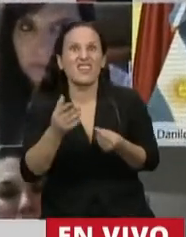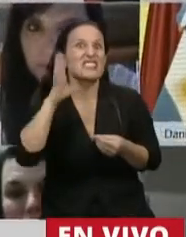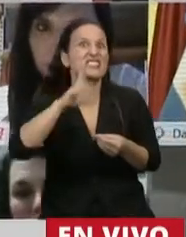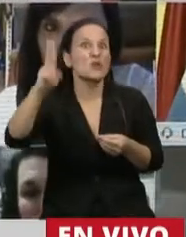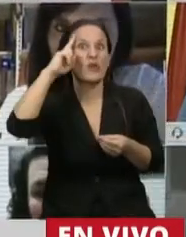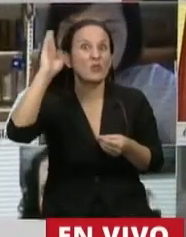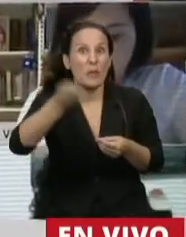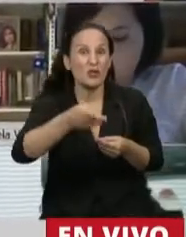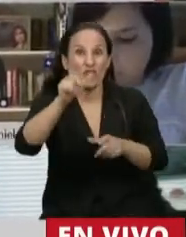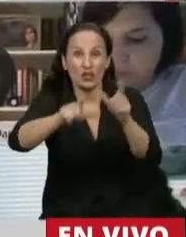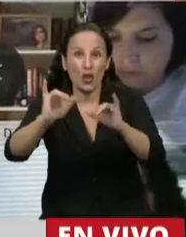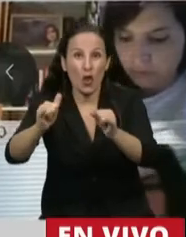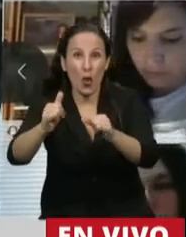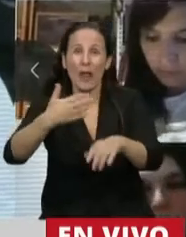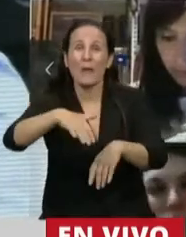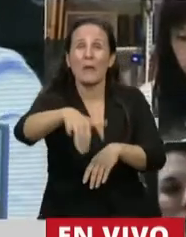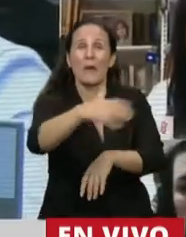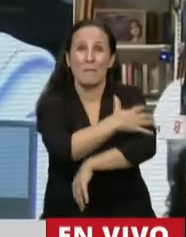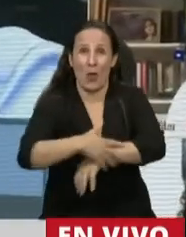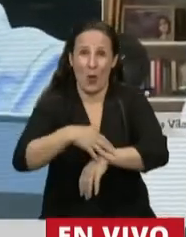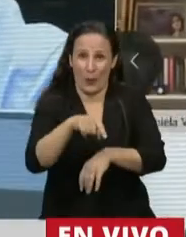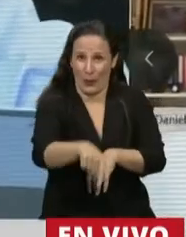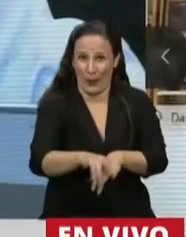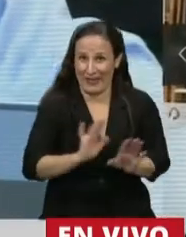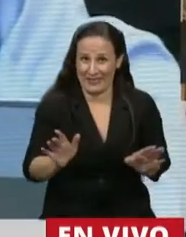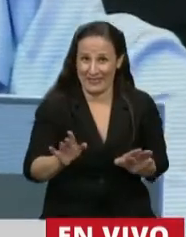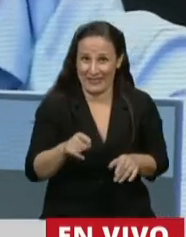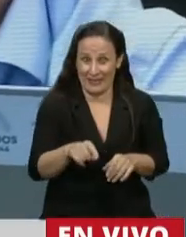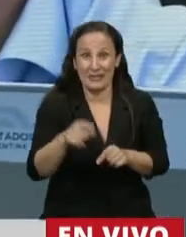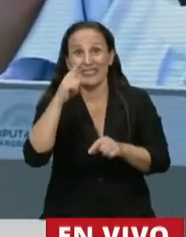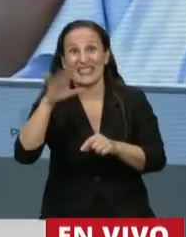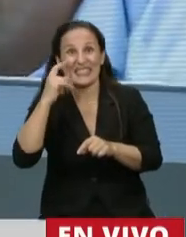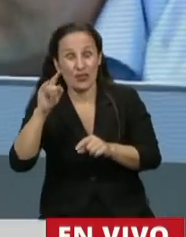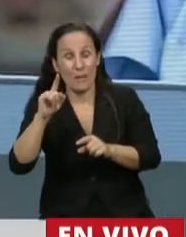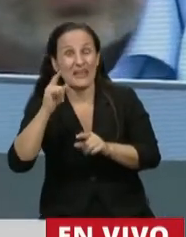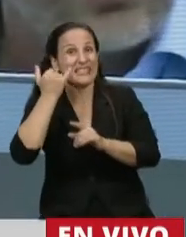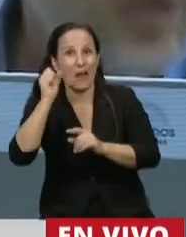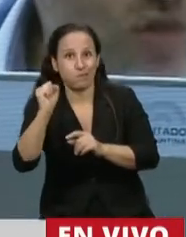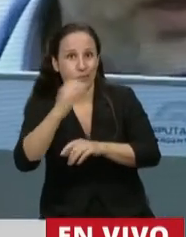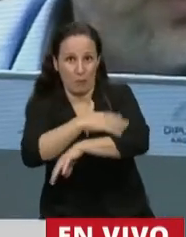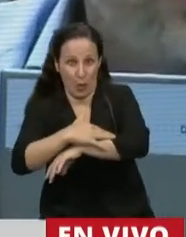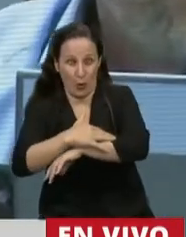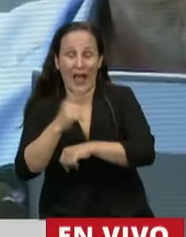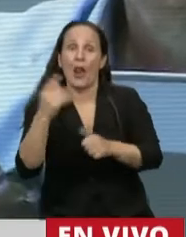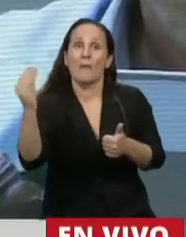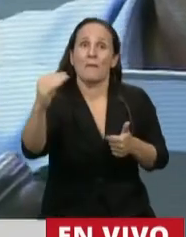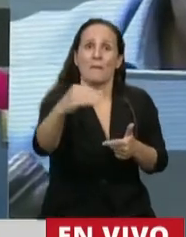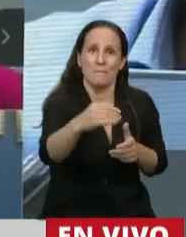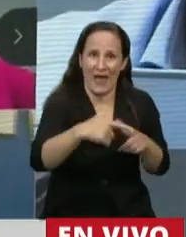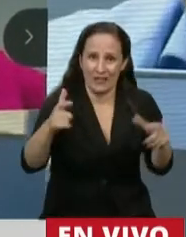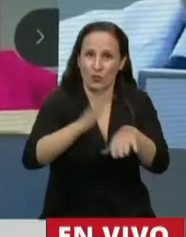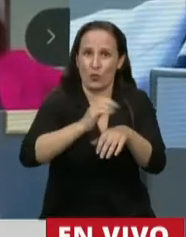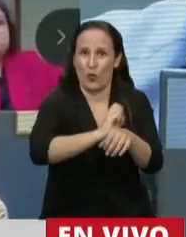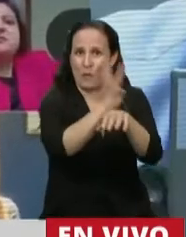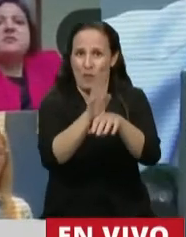% de los jóvenes van a ser pobres en la Argentina con los nuevos 700.000 pobres jóvenes que nos va a dejar esta